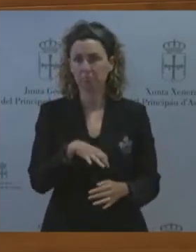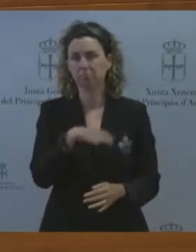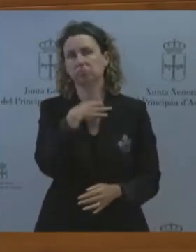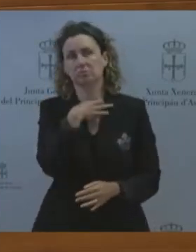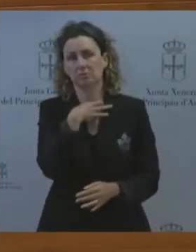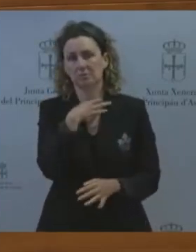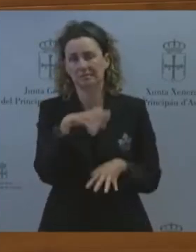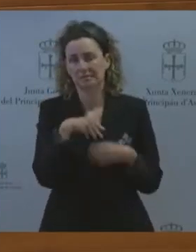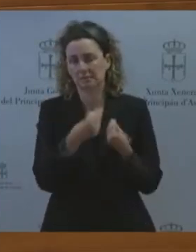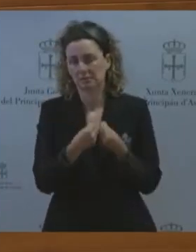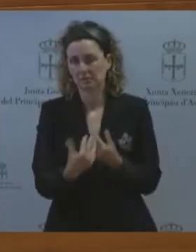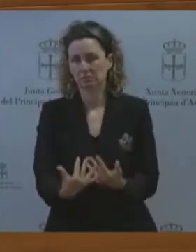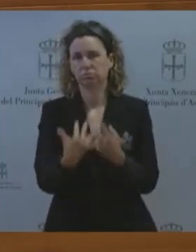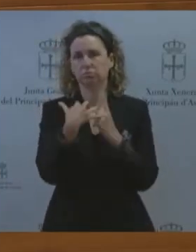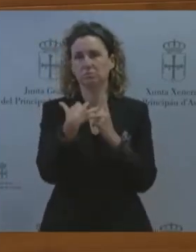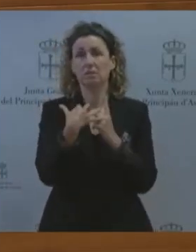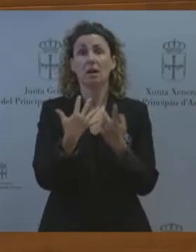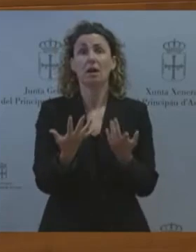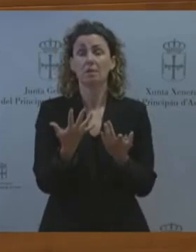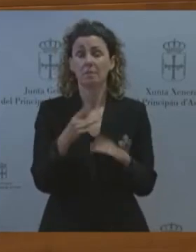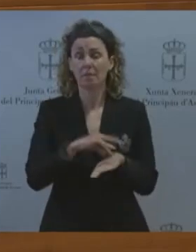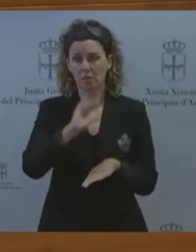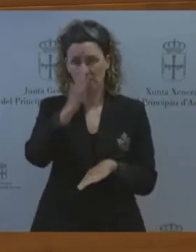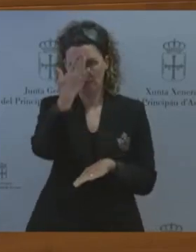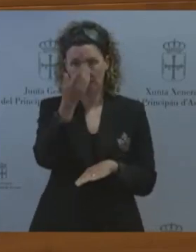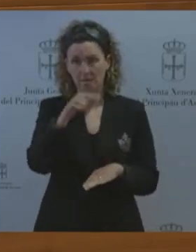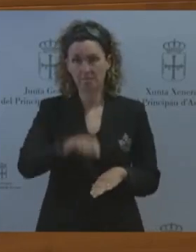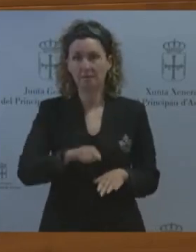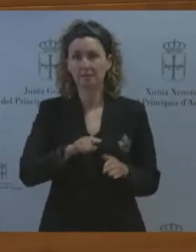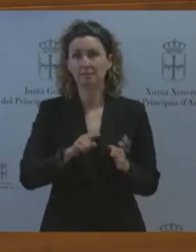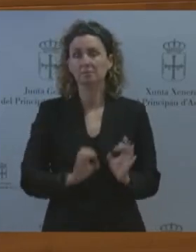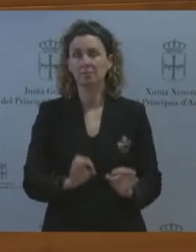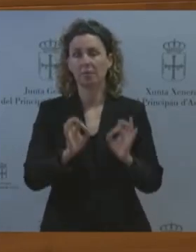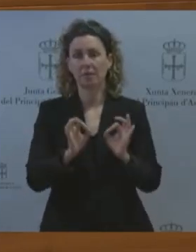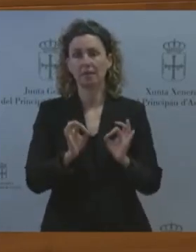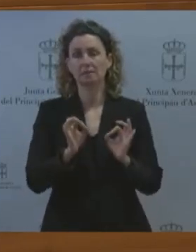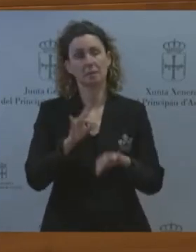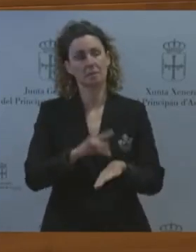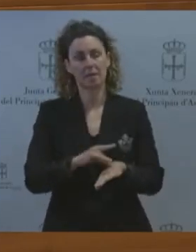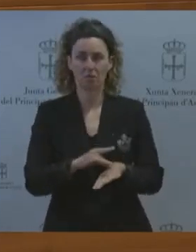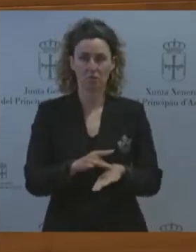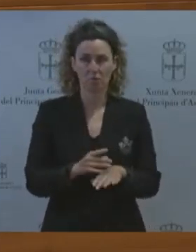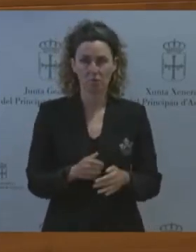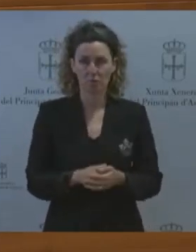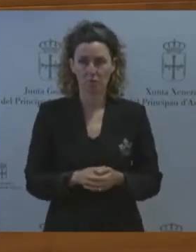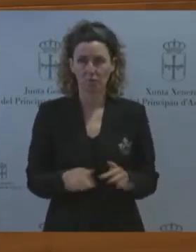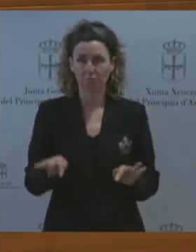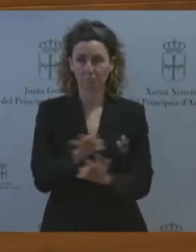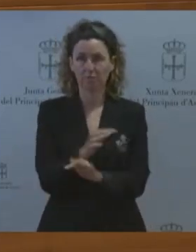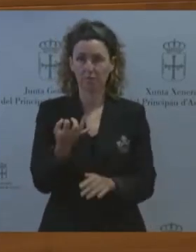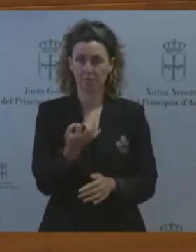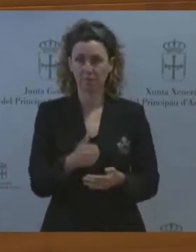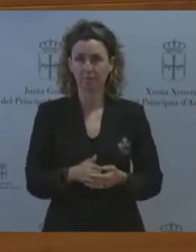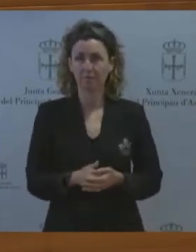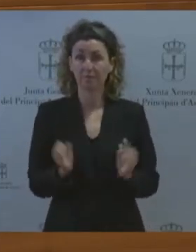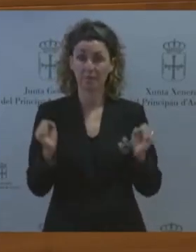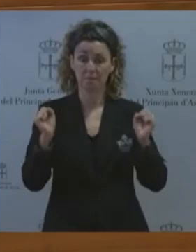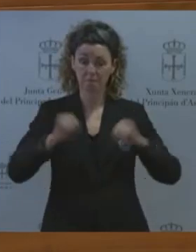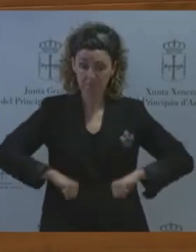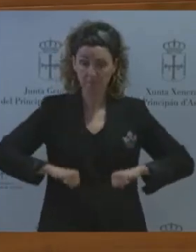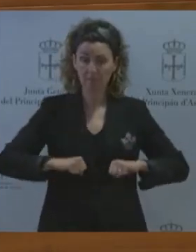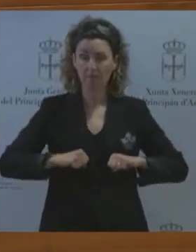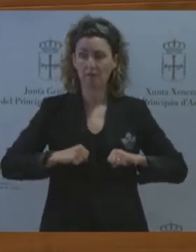primaria como a los especialistas le planteamos por tanto señor Barbón un consenso articulado en base a cuatro puntos